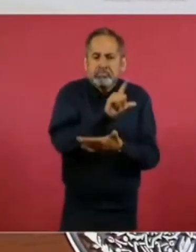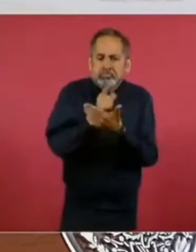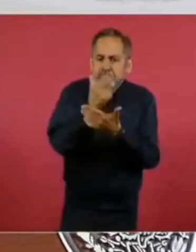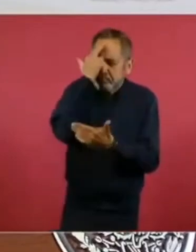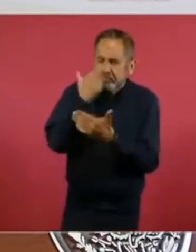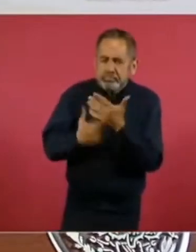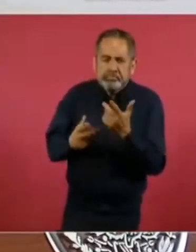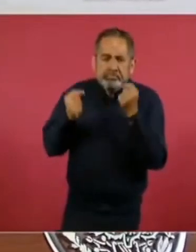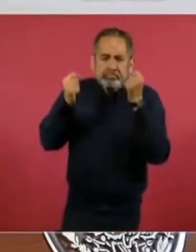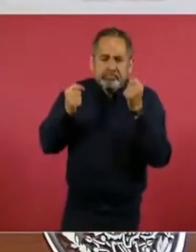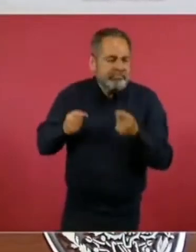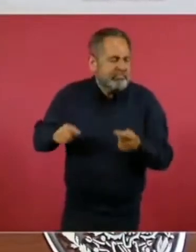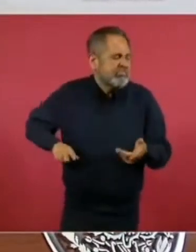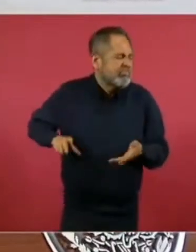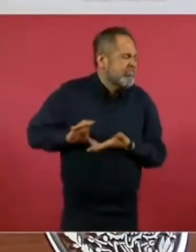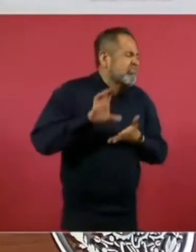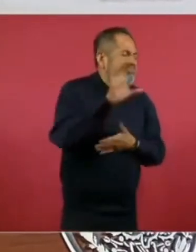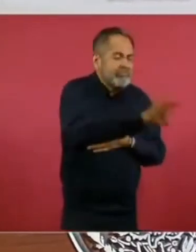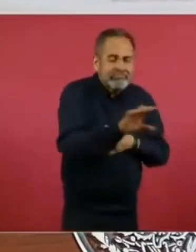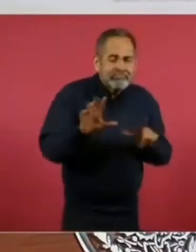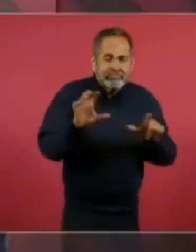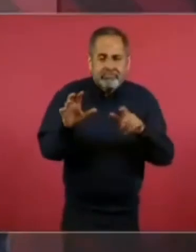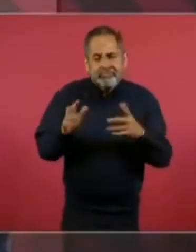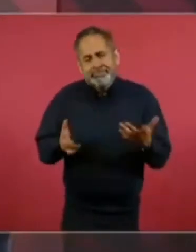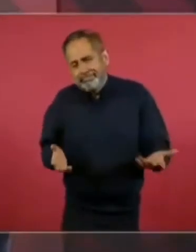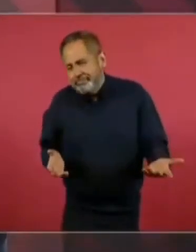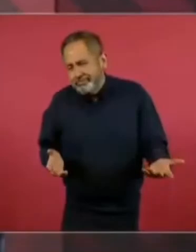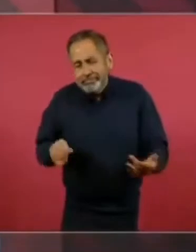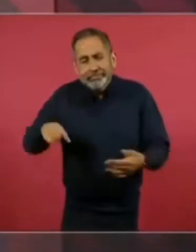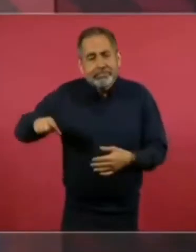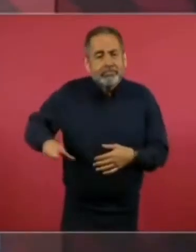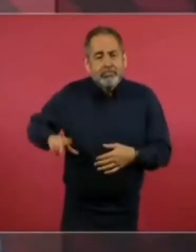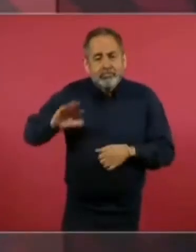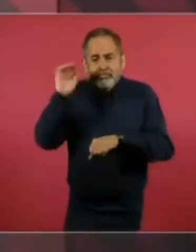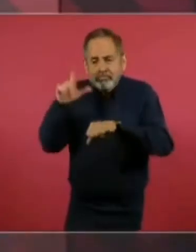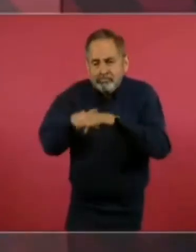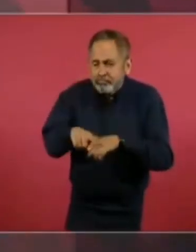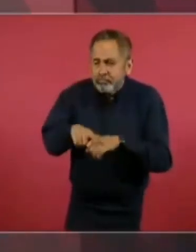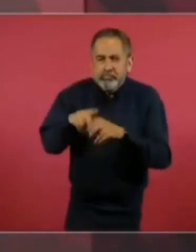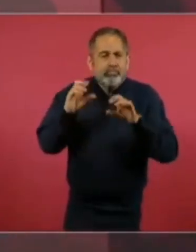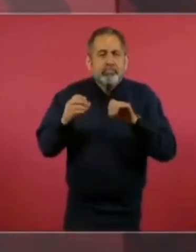no puede el gobierno federal, ningún gobierno,